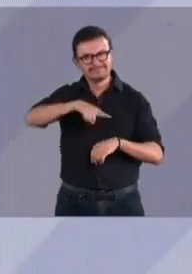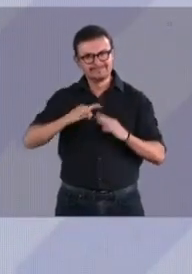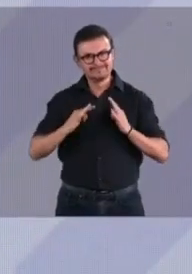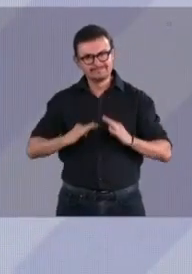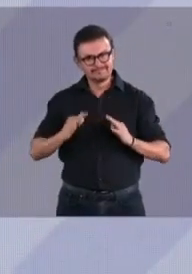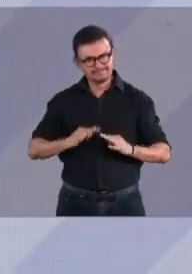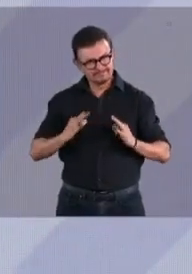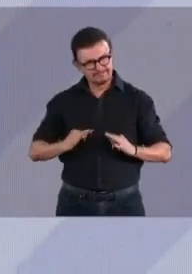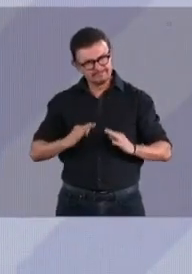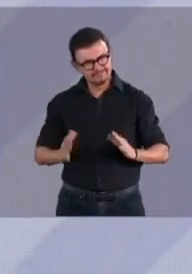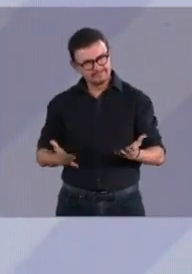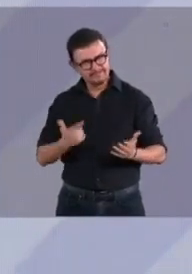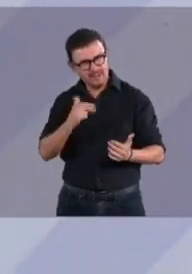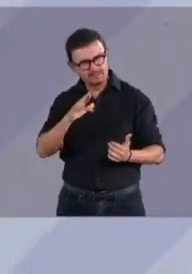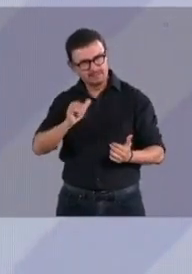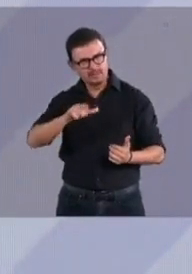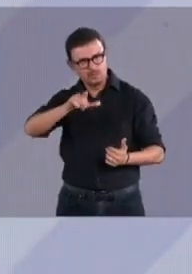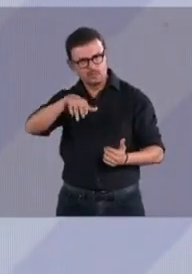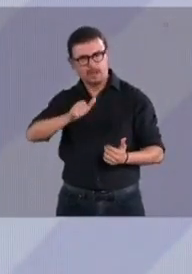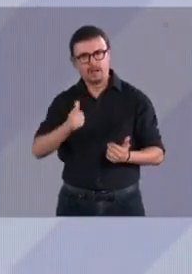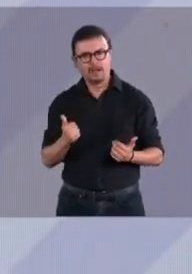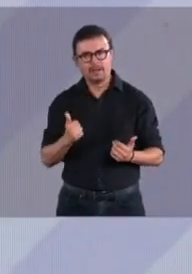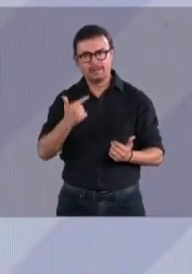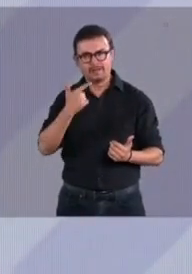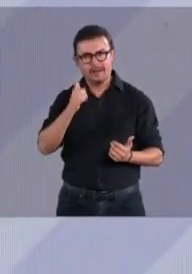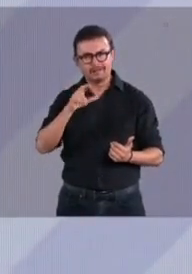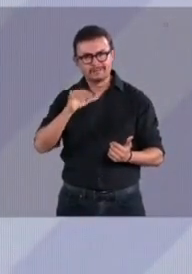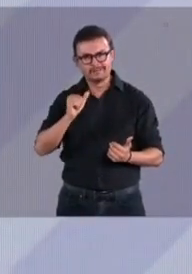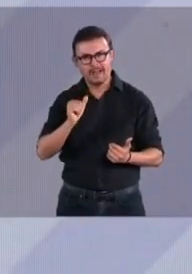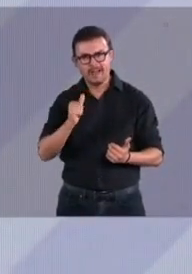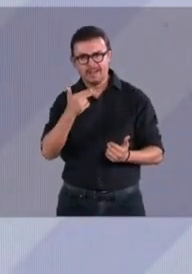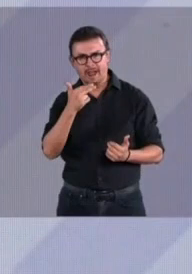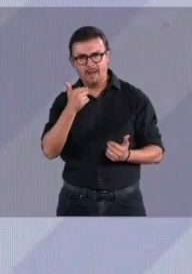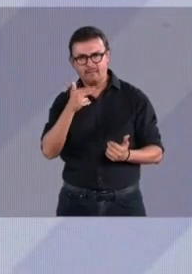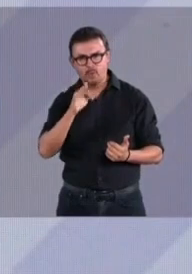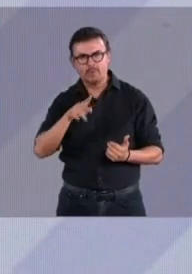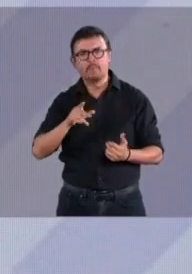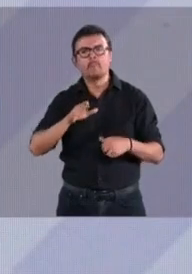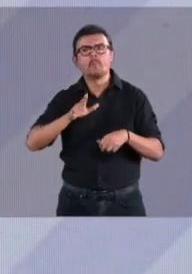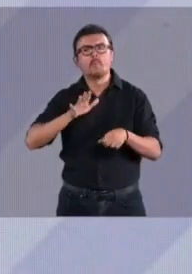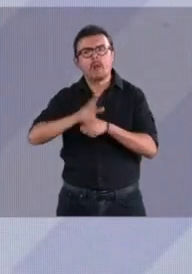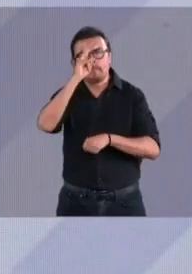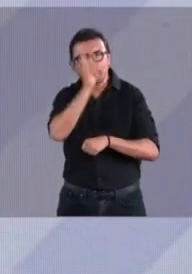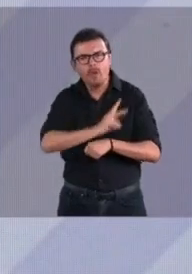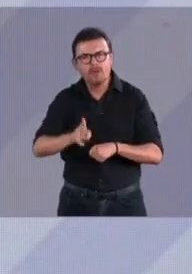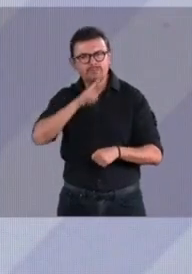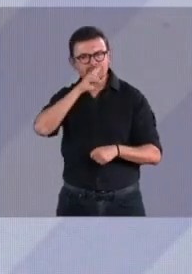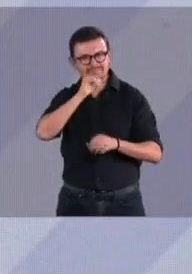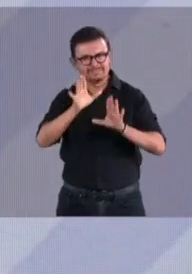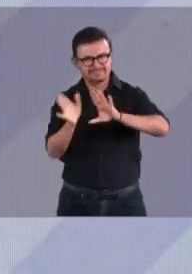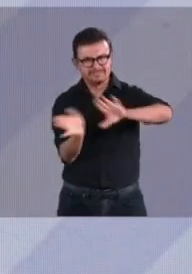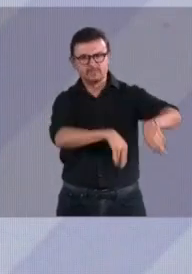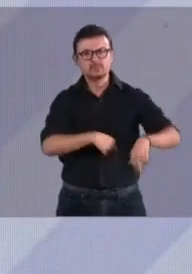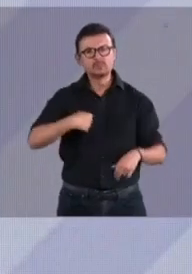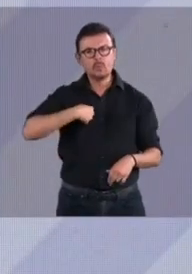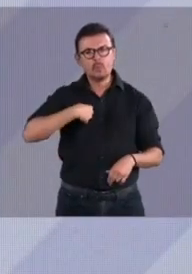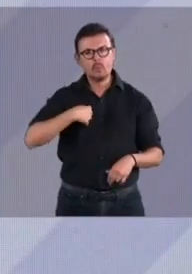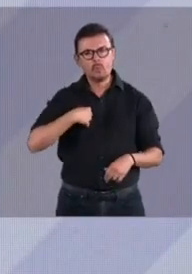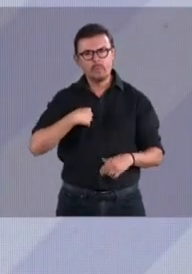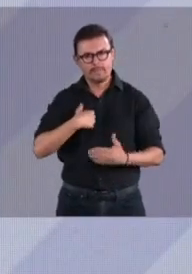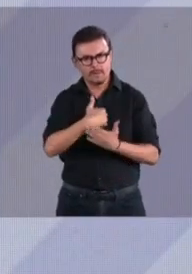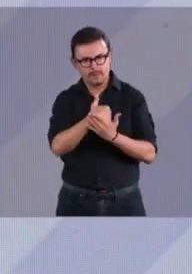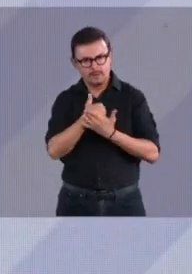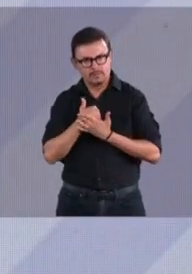si García Luna o García Harfush. Conmigo, el que va a asumir la tarea de pacificar al país, de darle